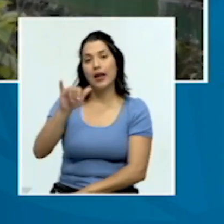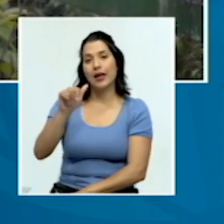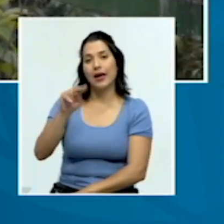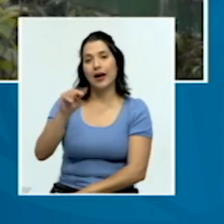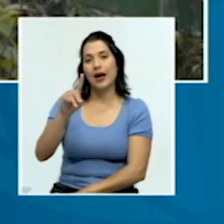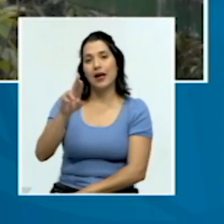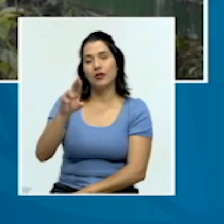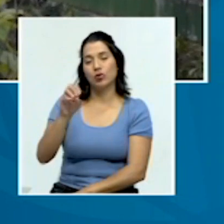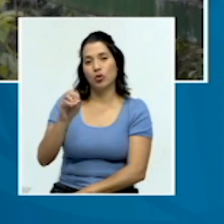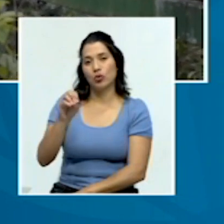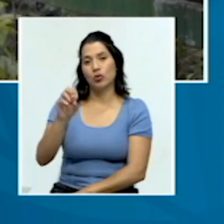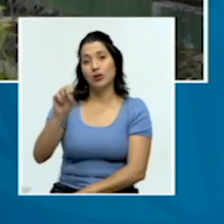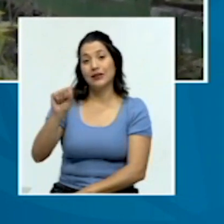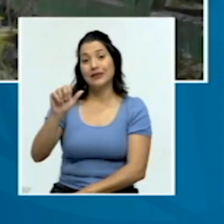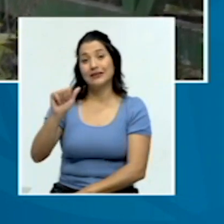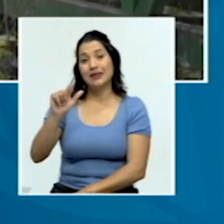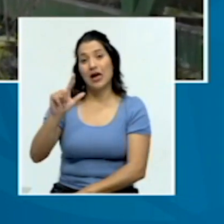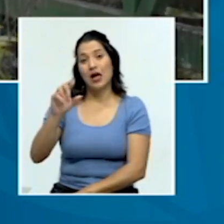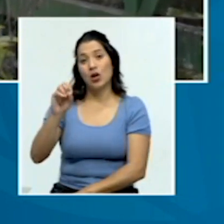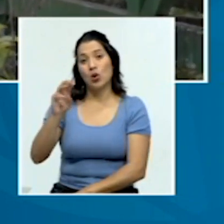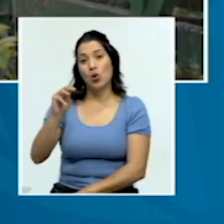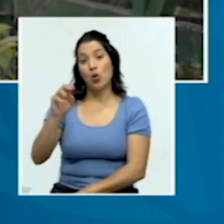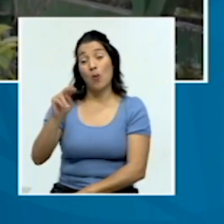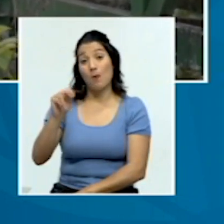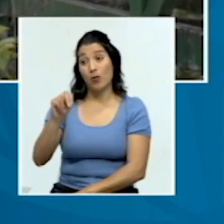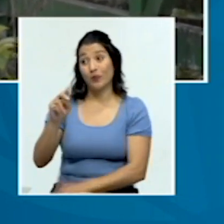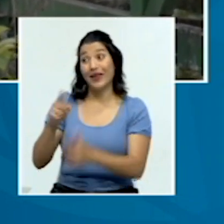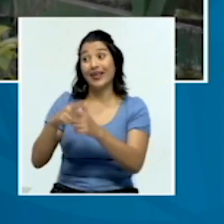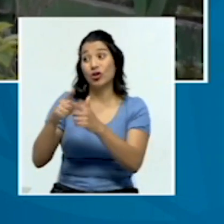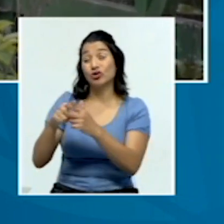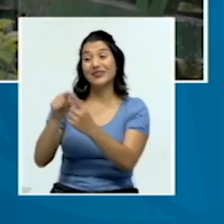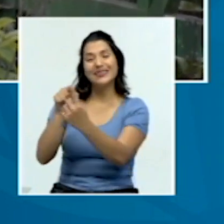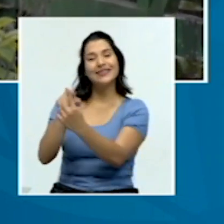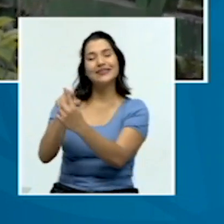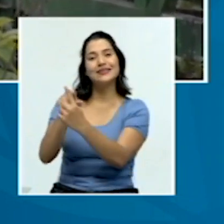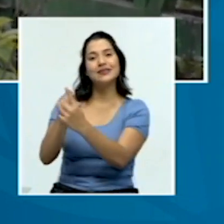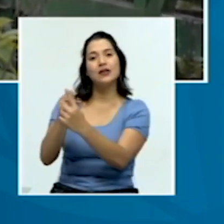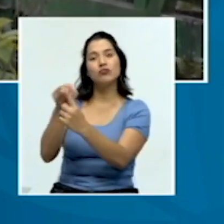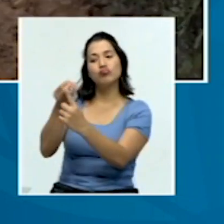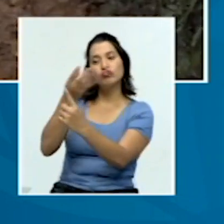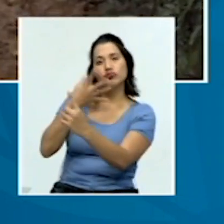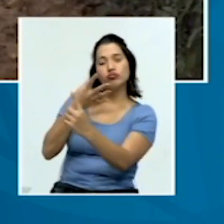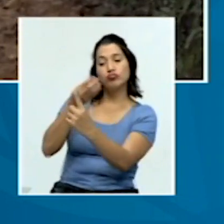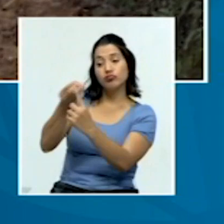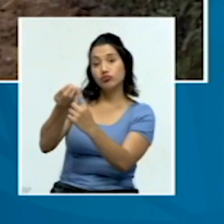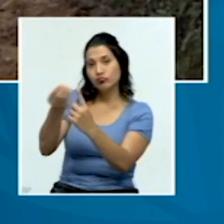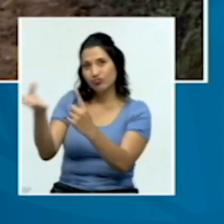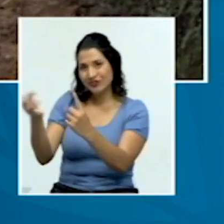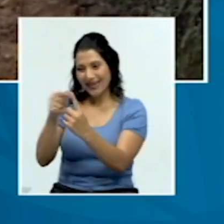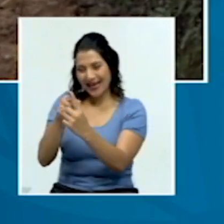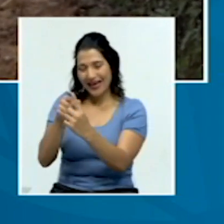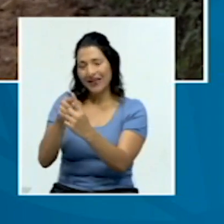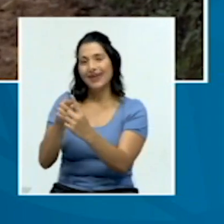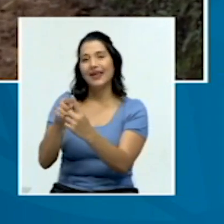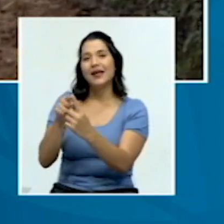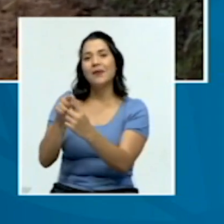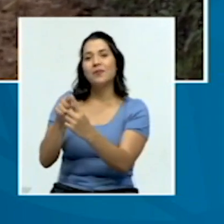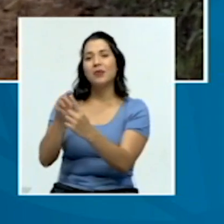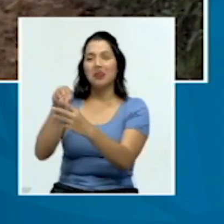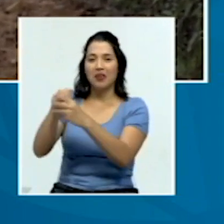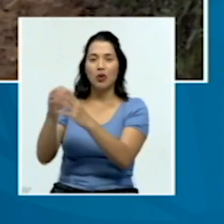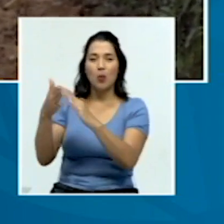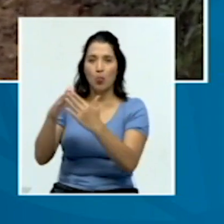él, entonces, acercándonos a estas personas que dentro de la comunidad son respetadas, hemos hecho diferentes intercambios